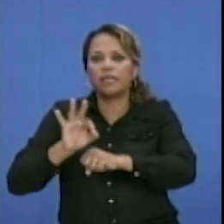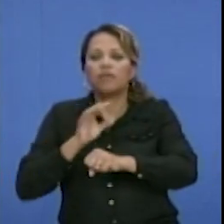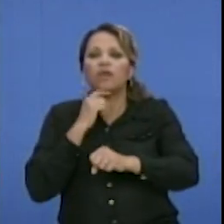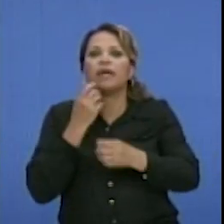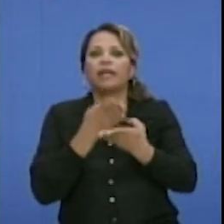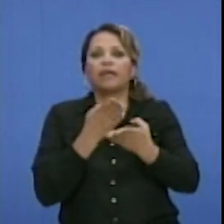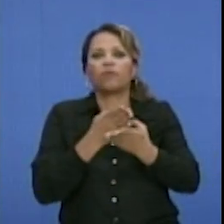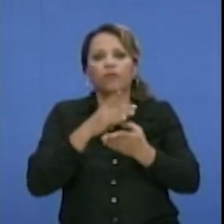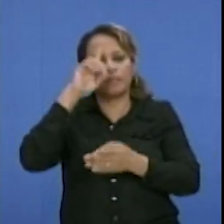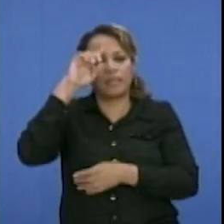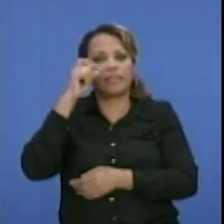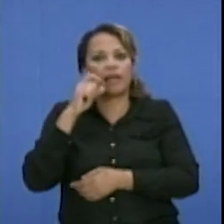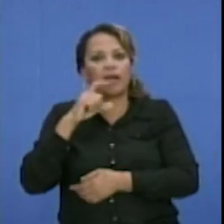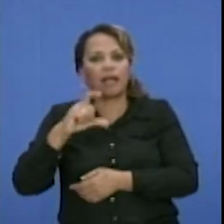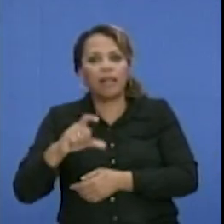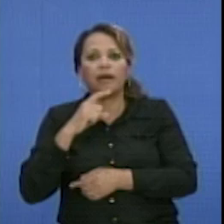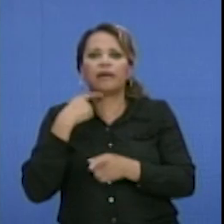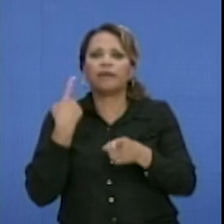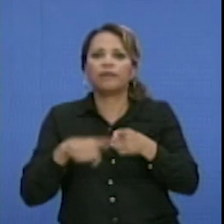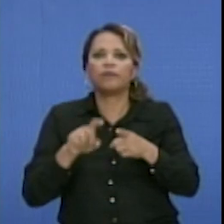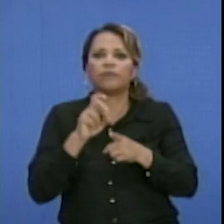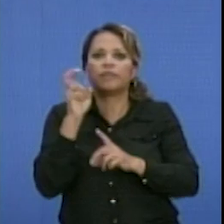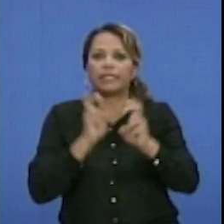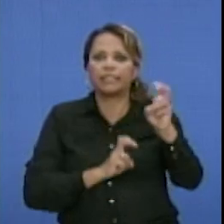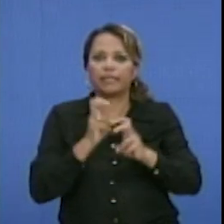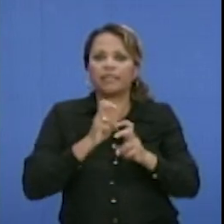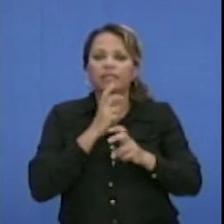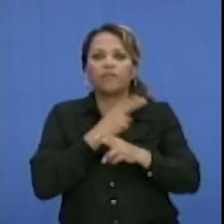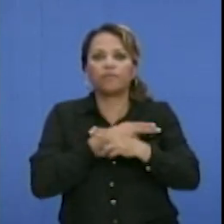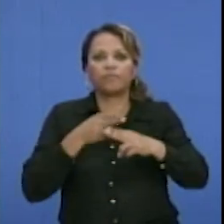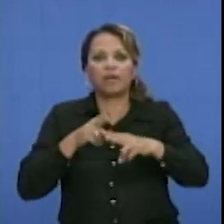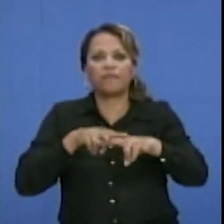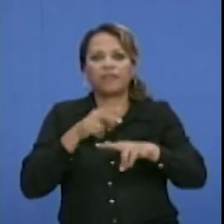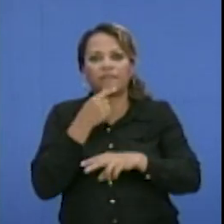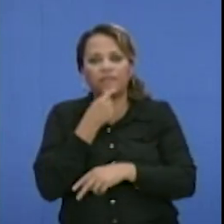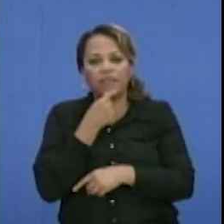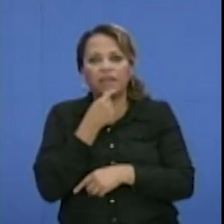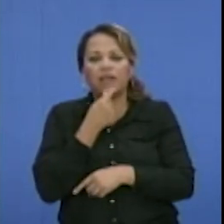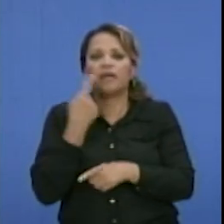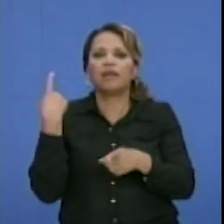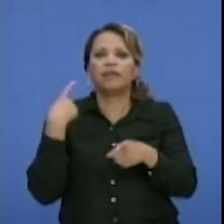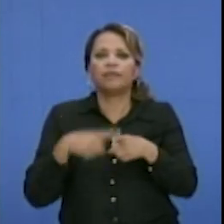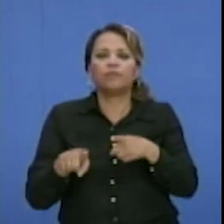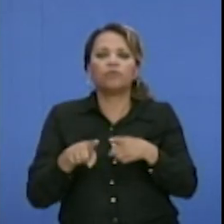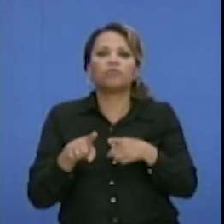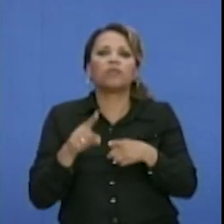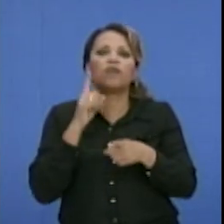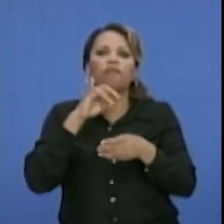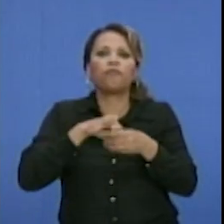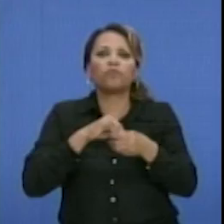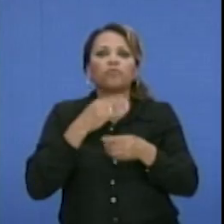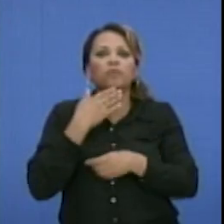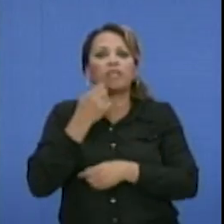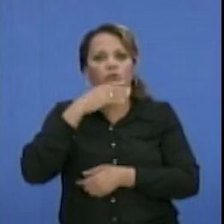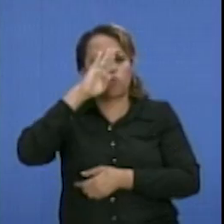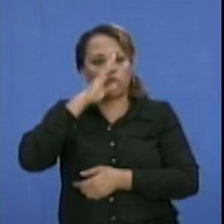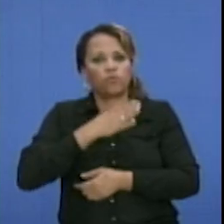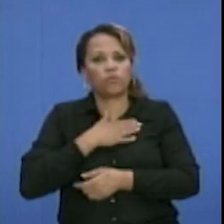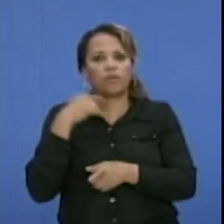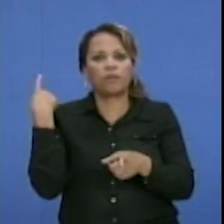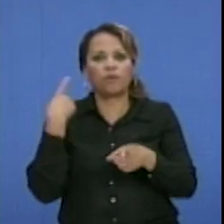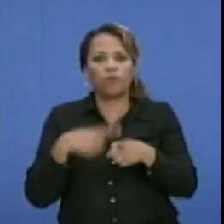Colegio San Jerónimo, la Escuela Taller de la Oficina del Historiador, el Fondo Cubano de Bienes Culturales, y este año la quinta ronda tiene